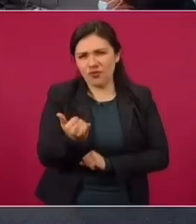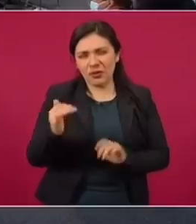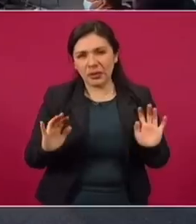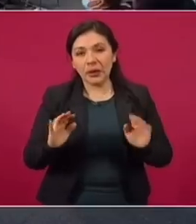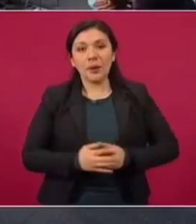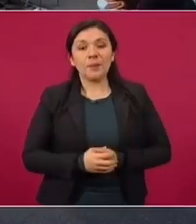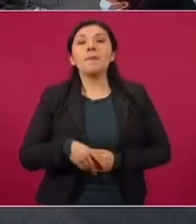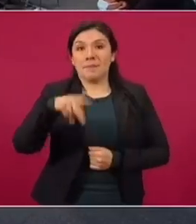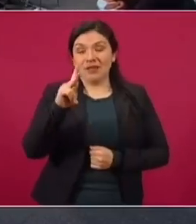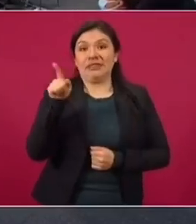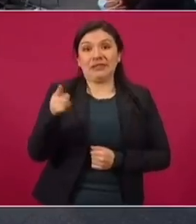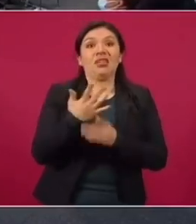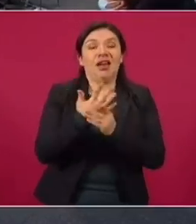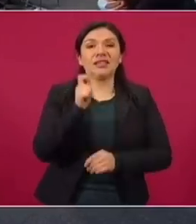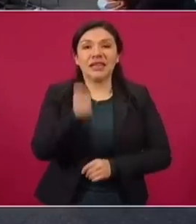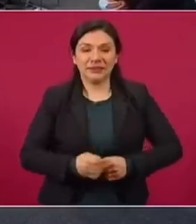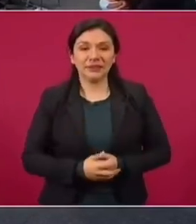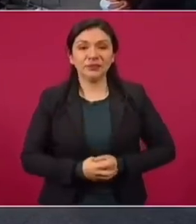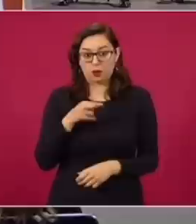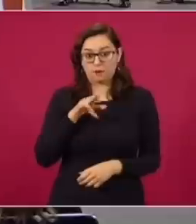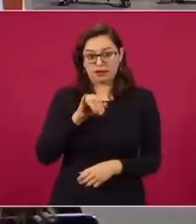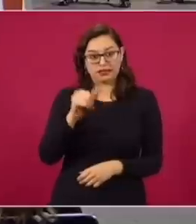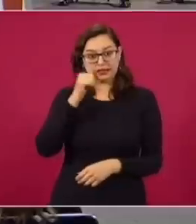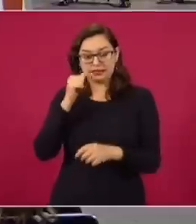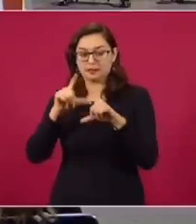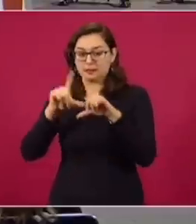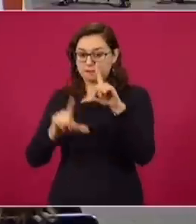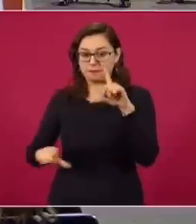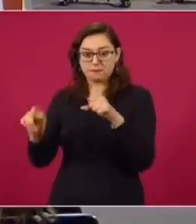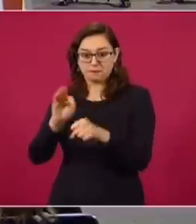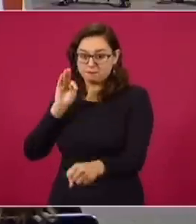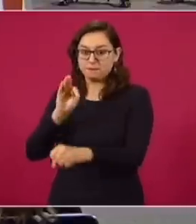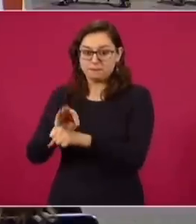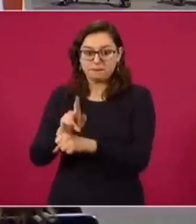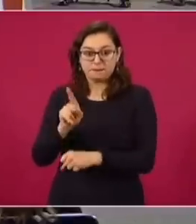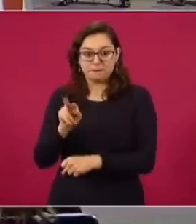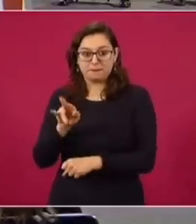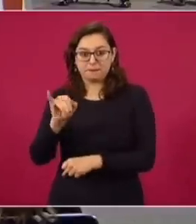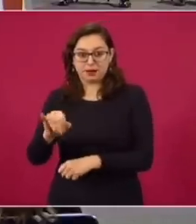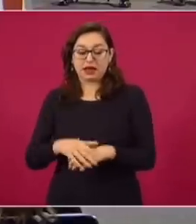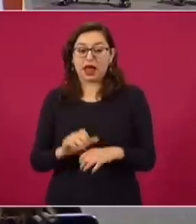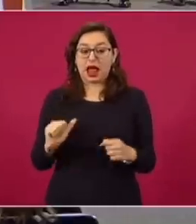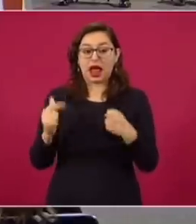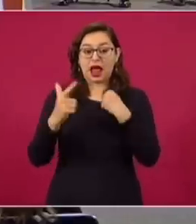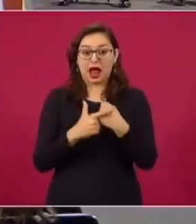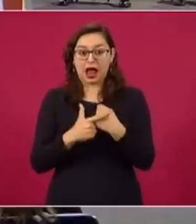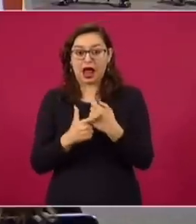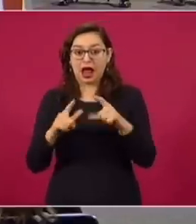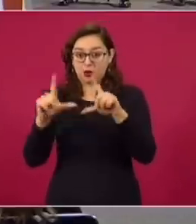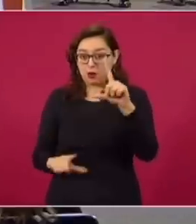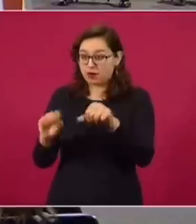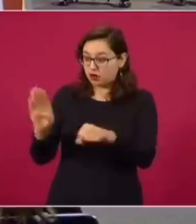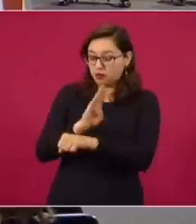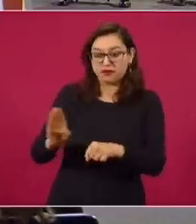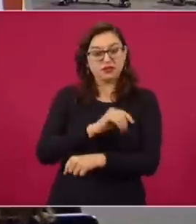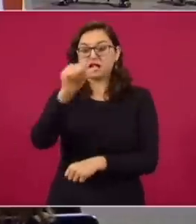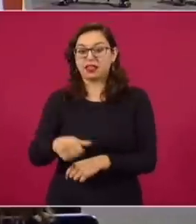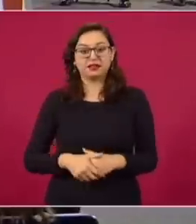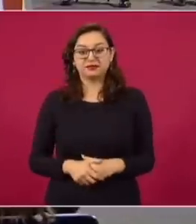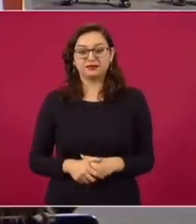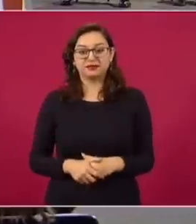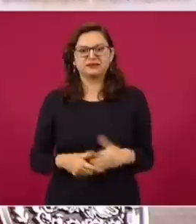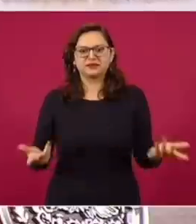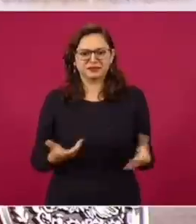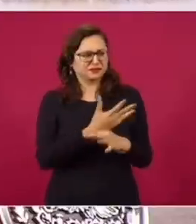que fue un error, pero miren lo que dijo. Producción. Nosotros no apoyaremos ninguna reforma que beneficie a México. Es decir, ya está,